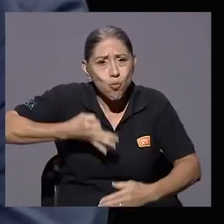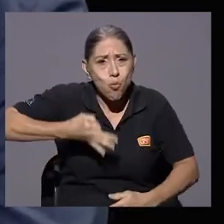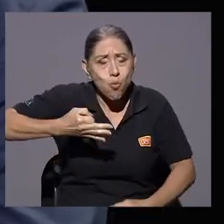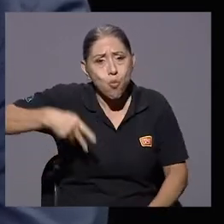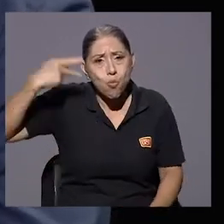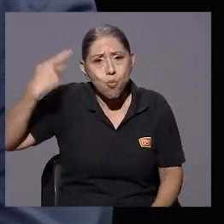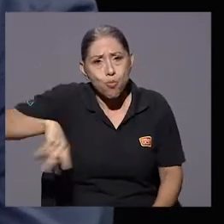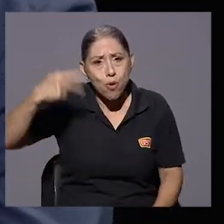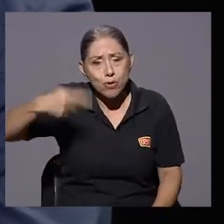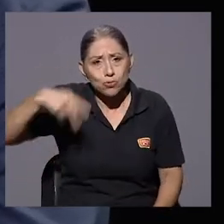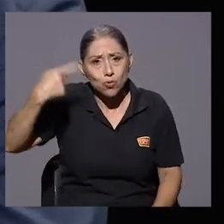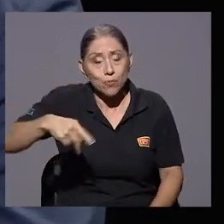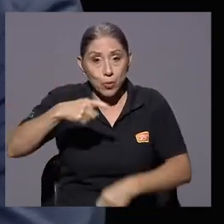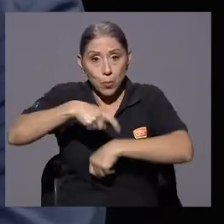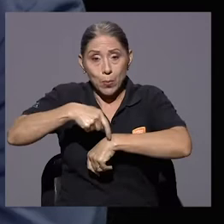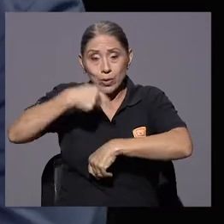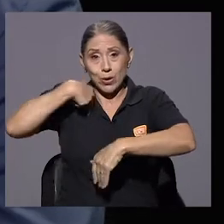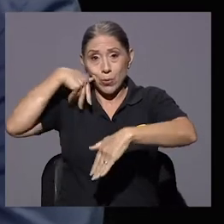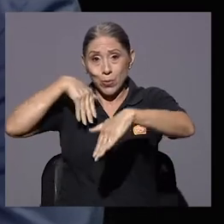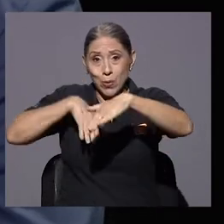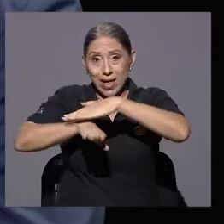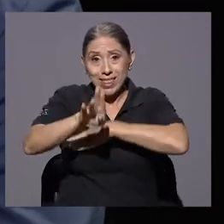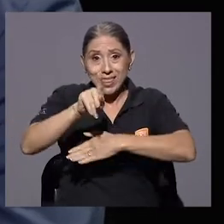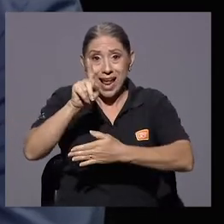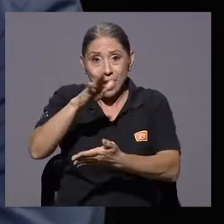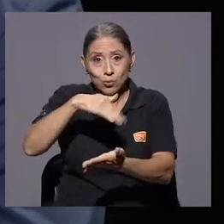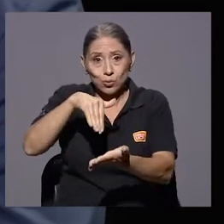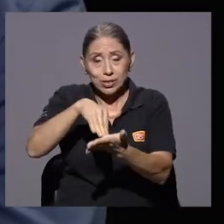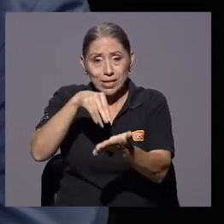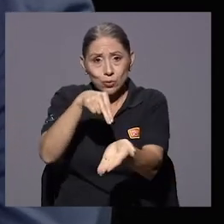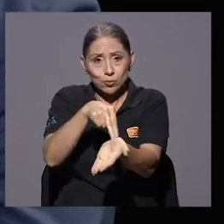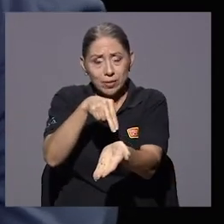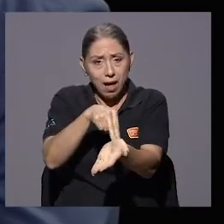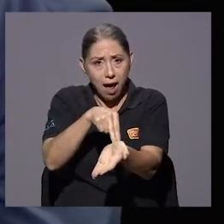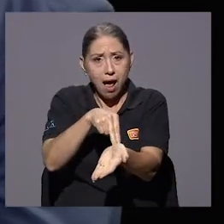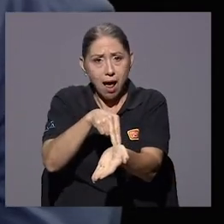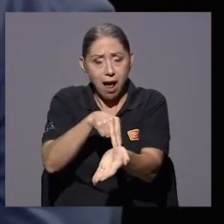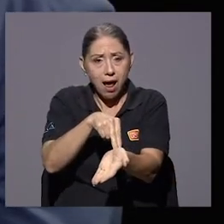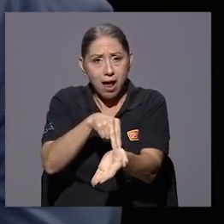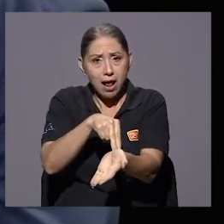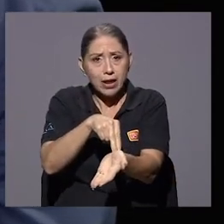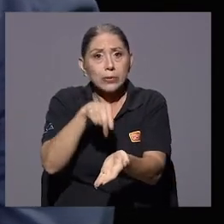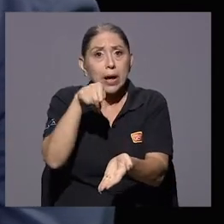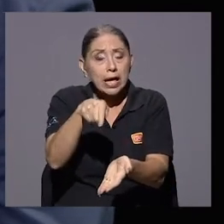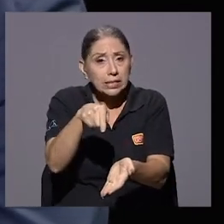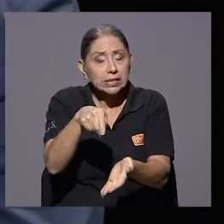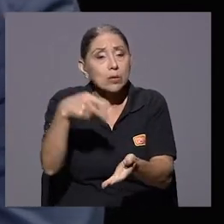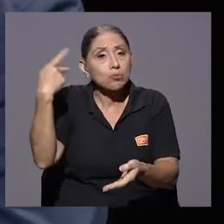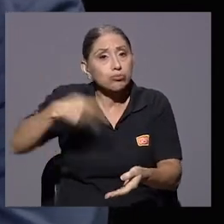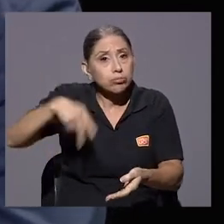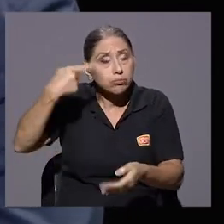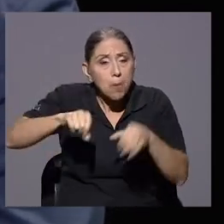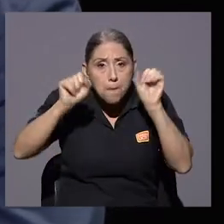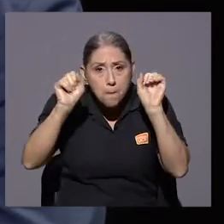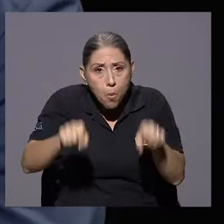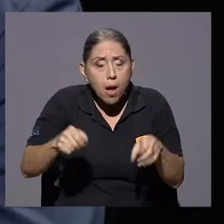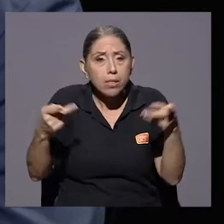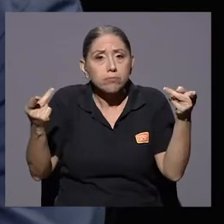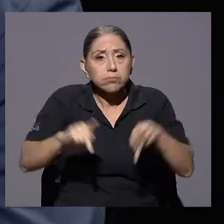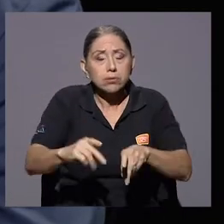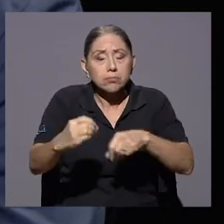en que uno entra a un centro hospitalario de ser vulnerable a contagiarse